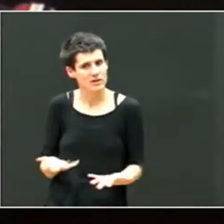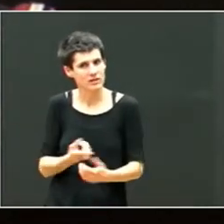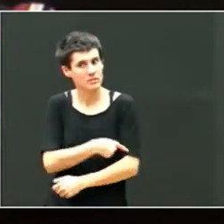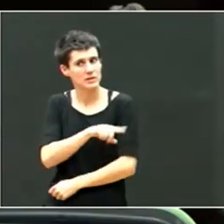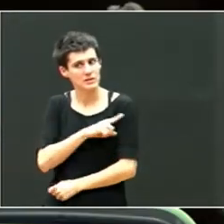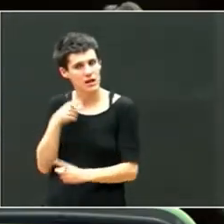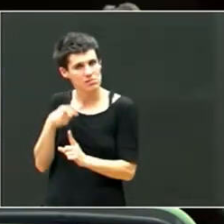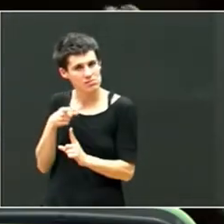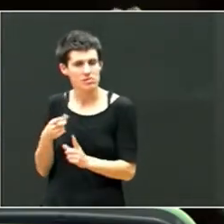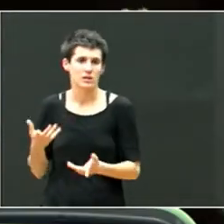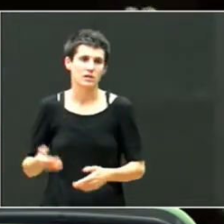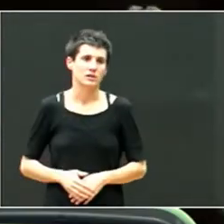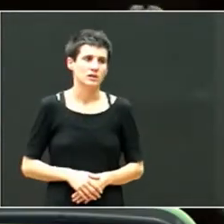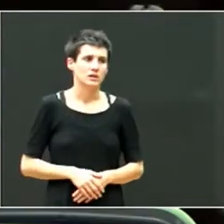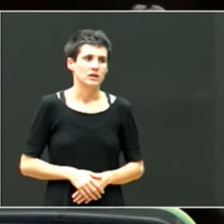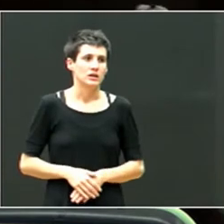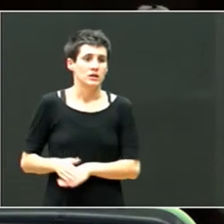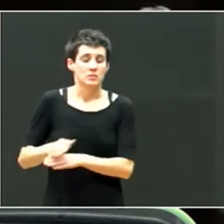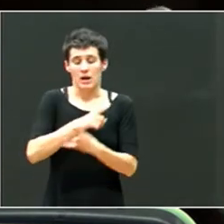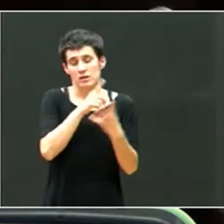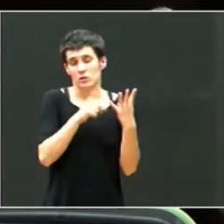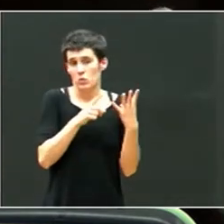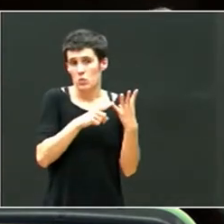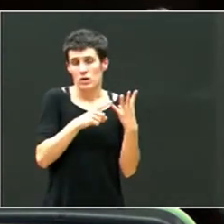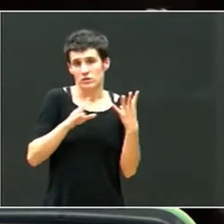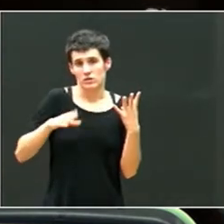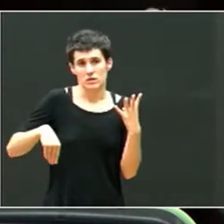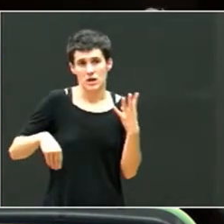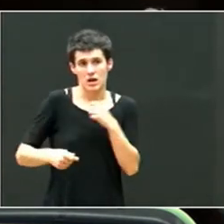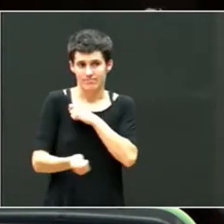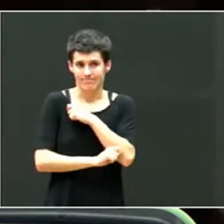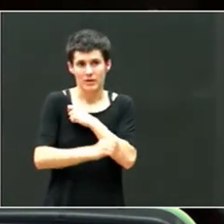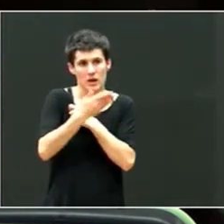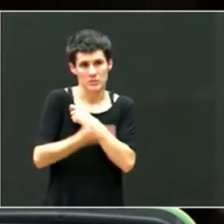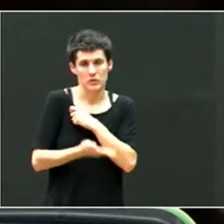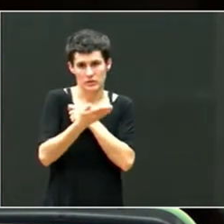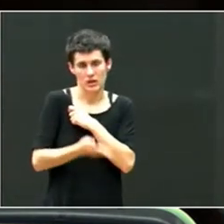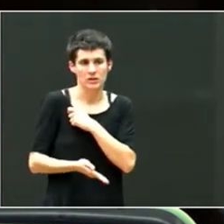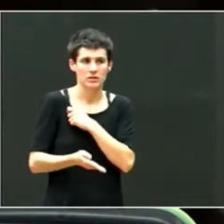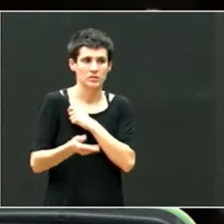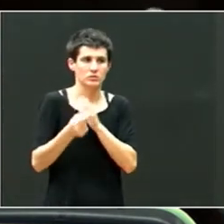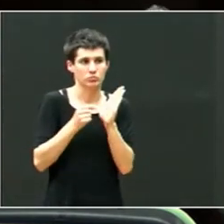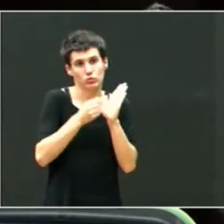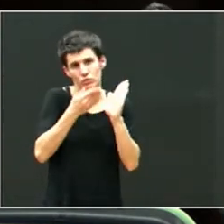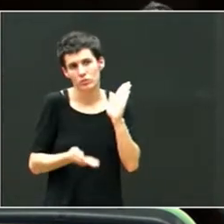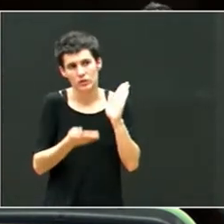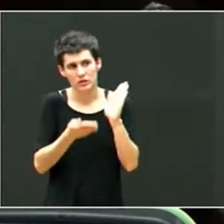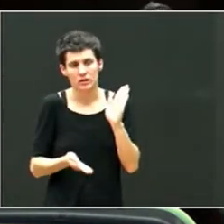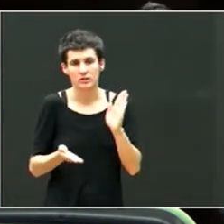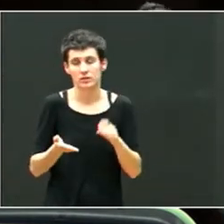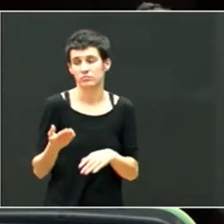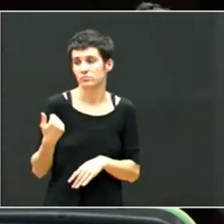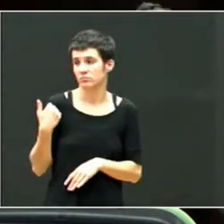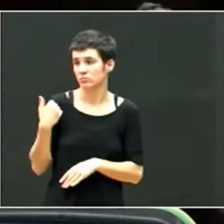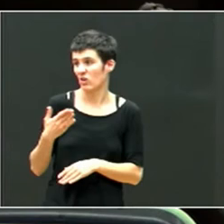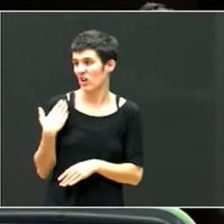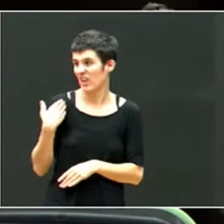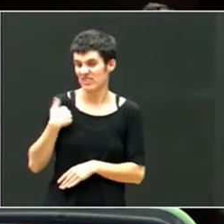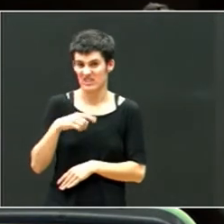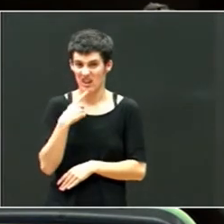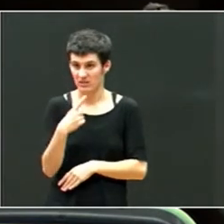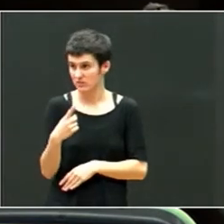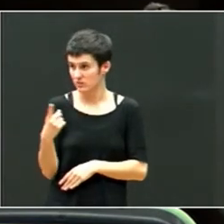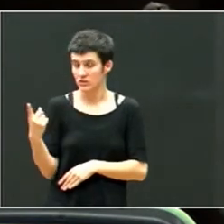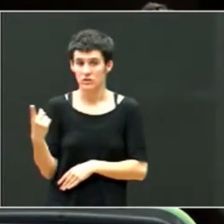como receta o como clave importante, bueno, pues ya se ha dicho, el sistema